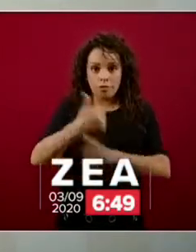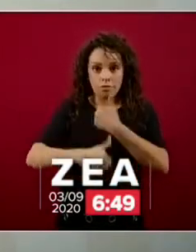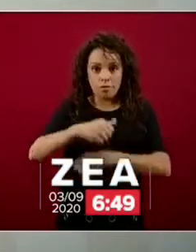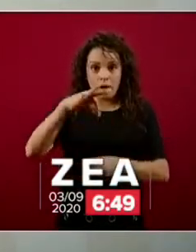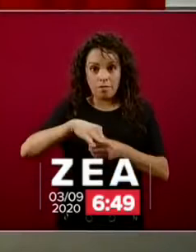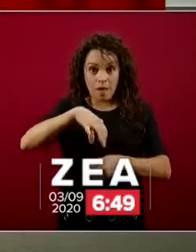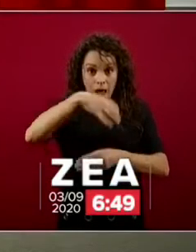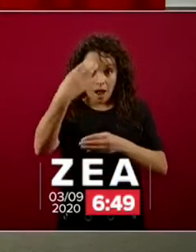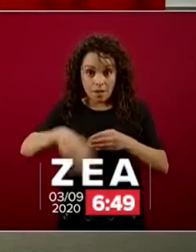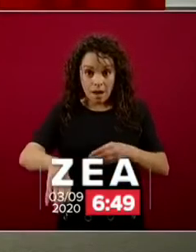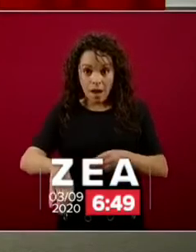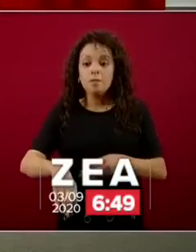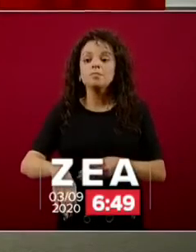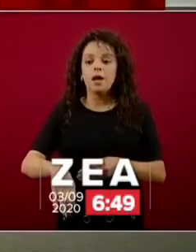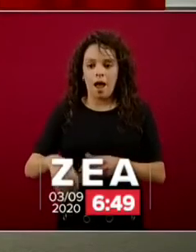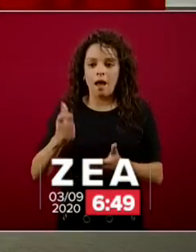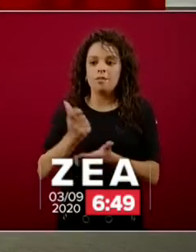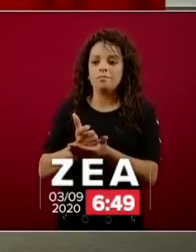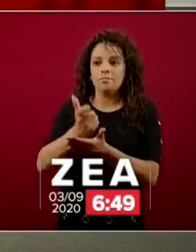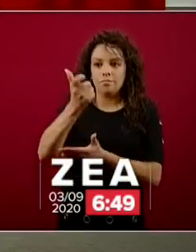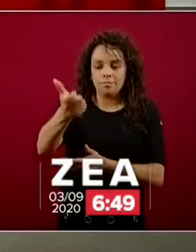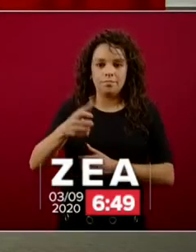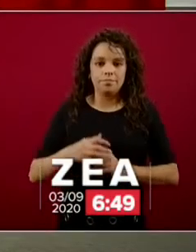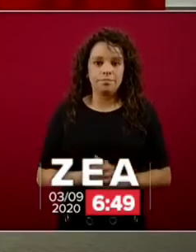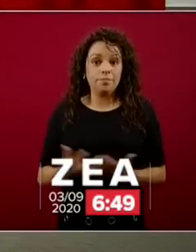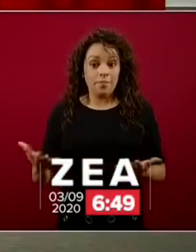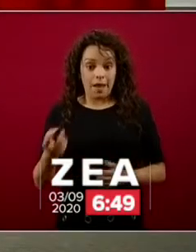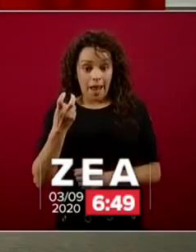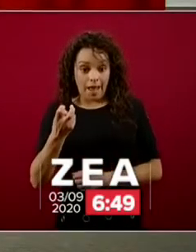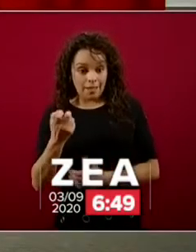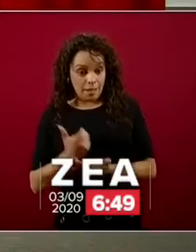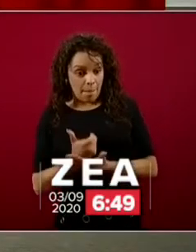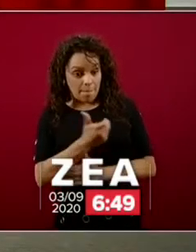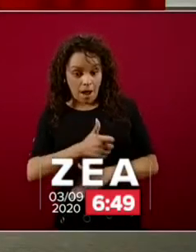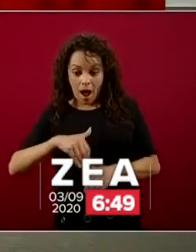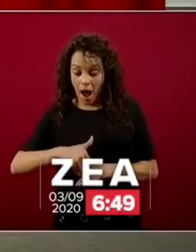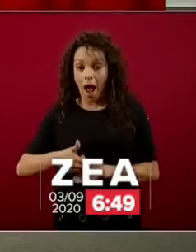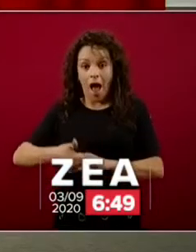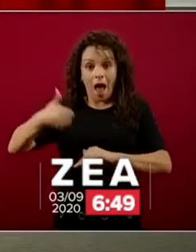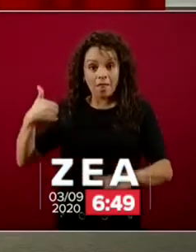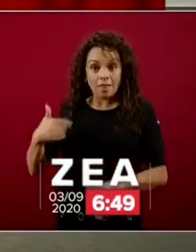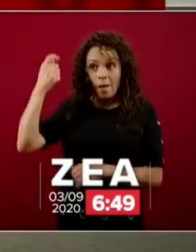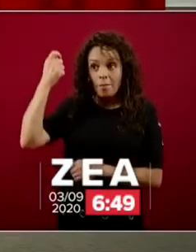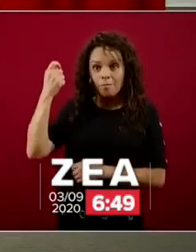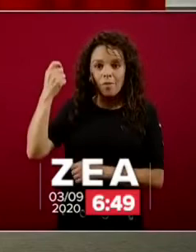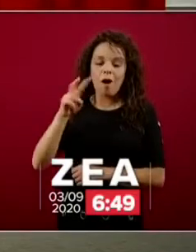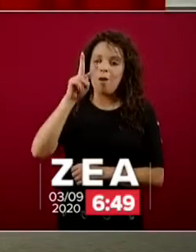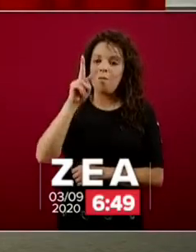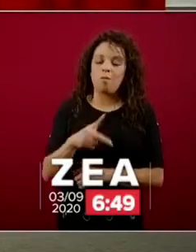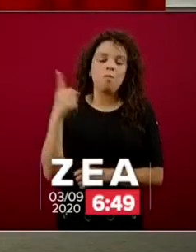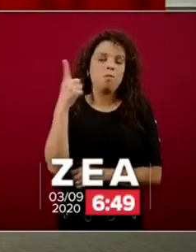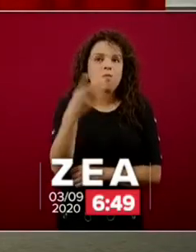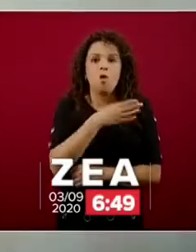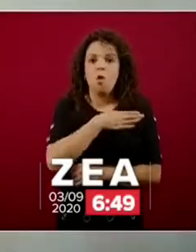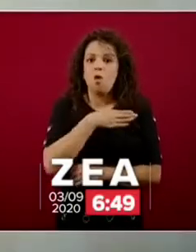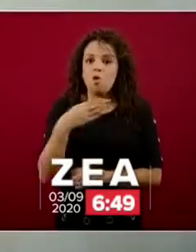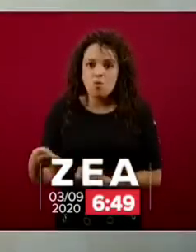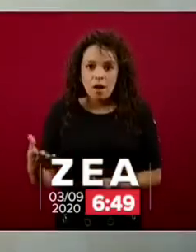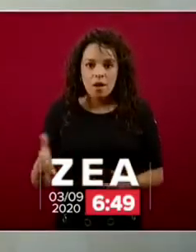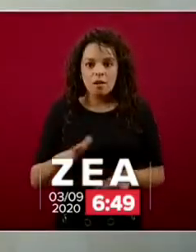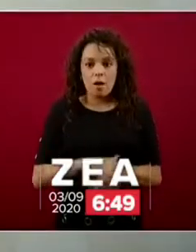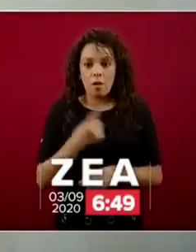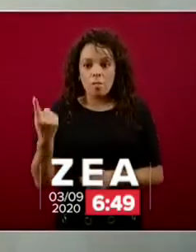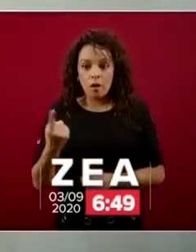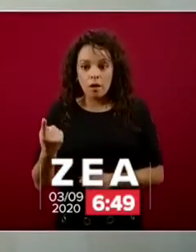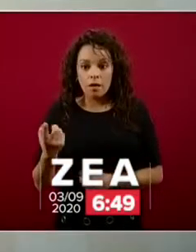Entonces, esto de haber anticipado las pensiones es una bendición para que también no se tenga